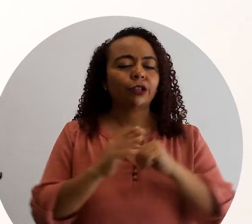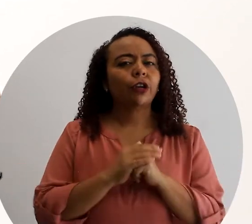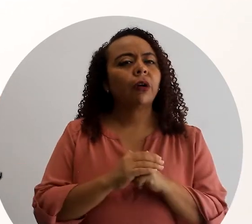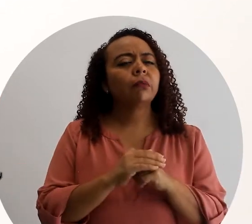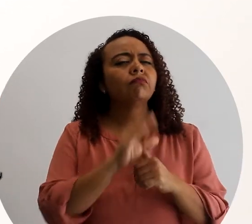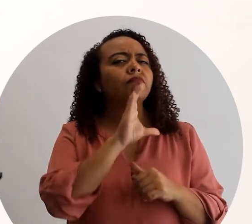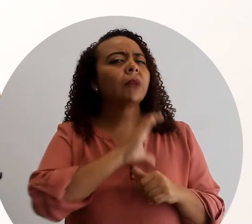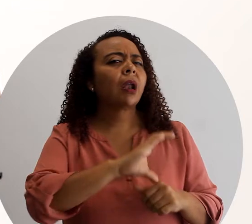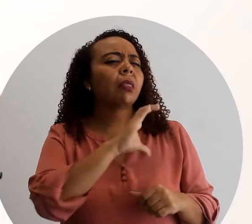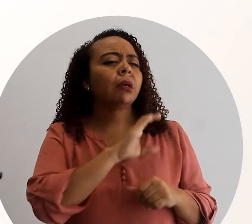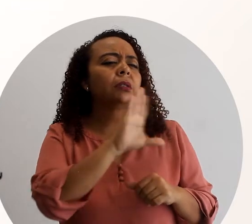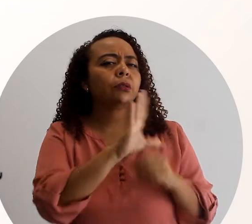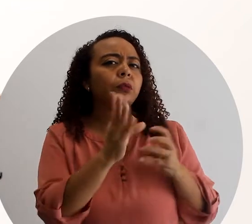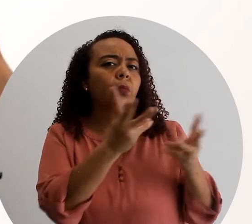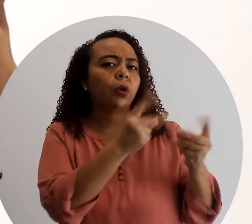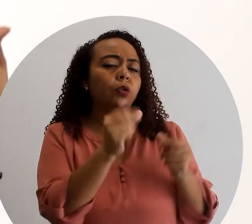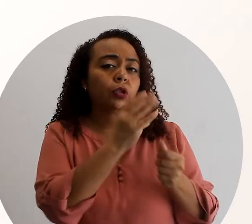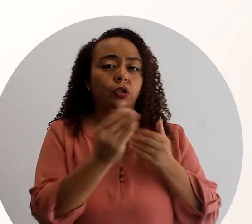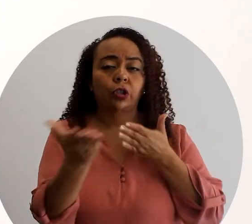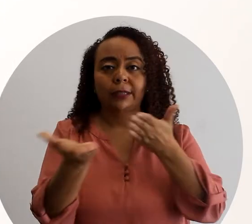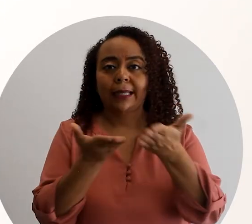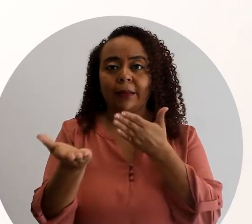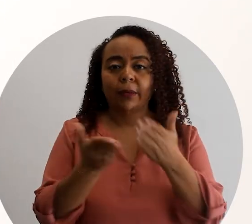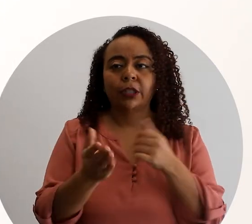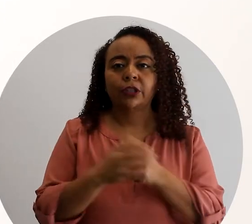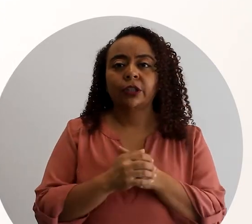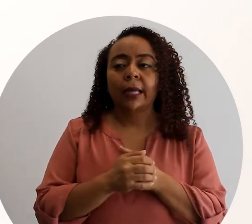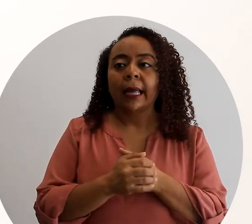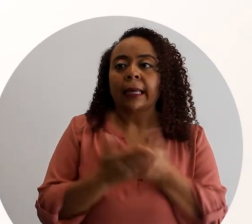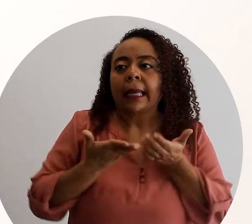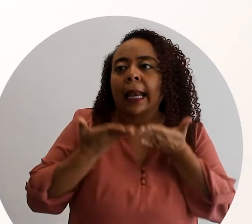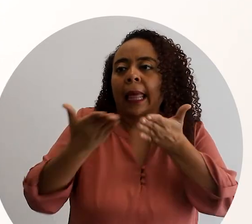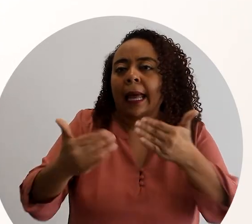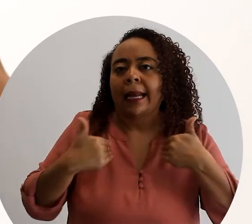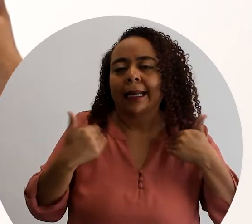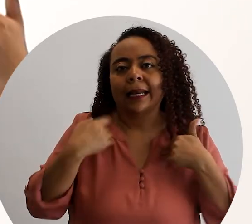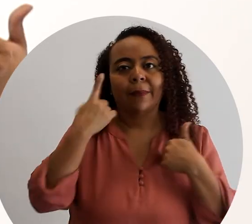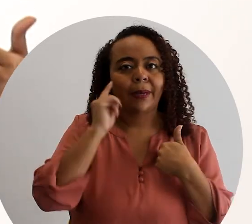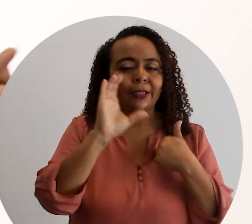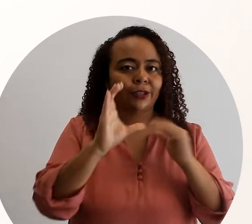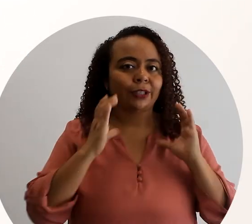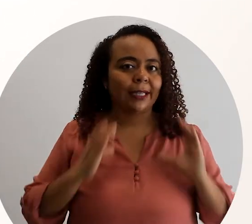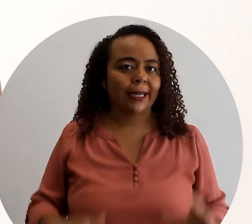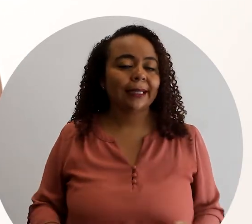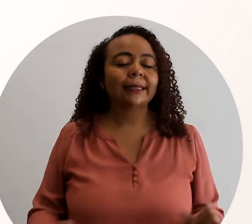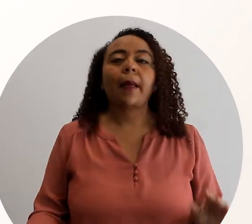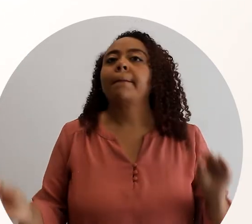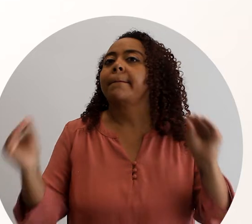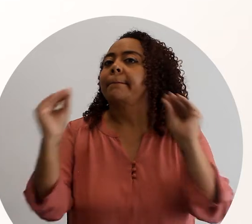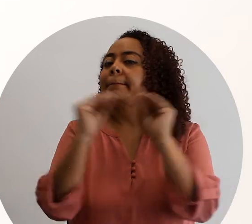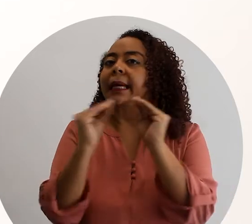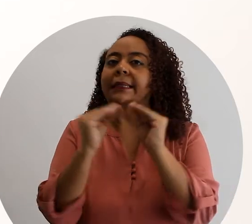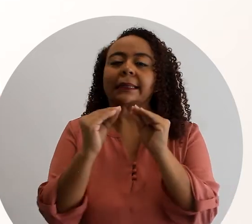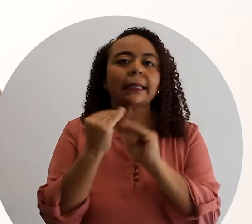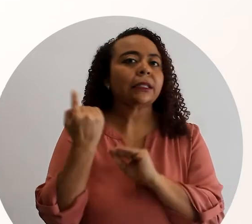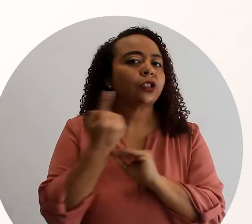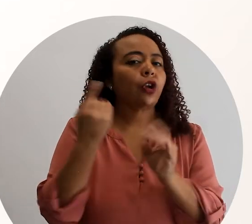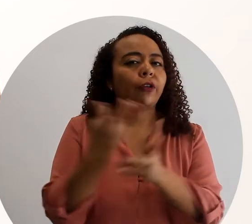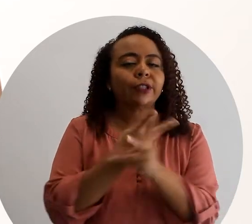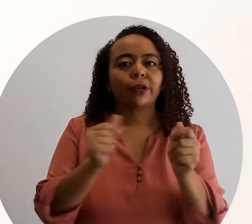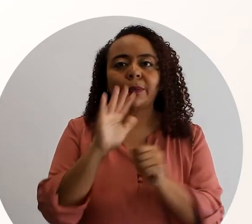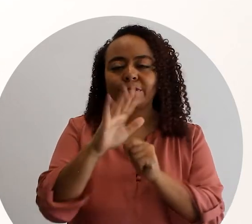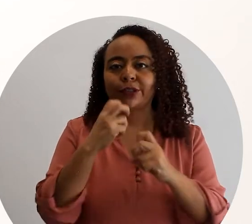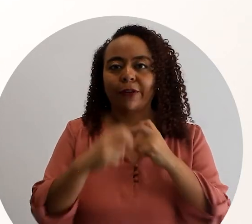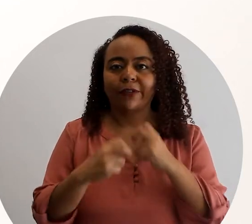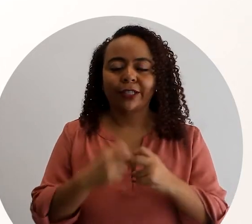negocio. O sea, cuáles son las características de sus productos o servicios que le ocasionarán alegrías a su clientela, más allá